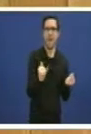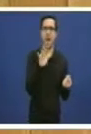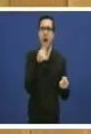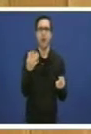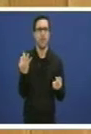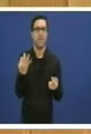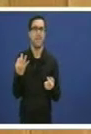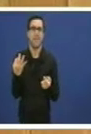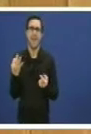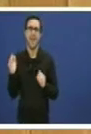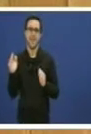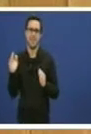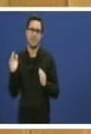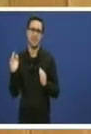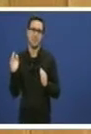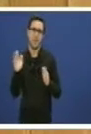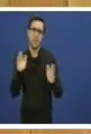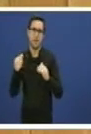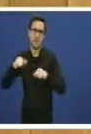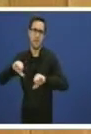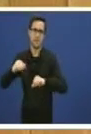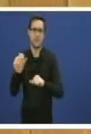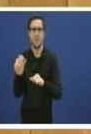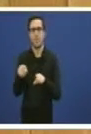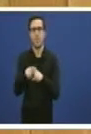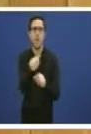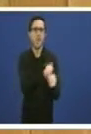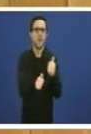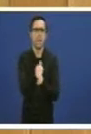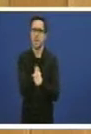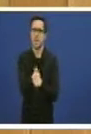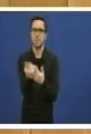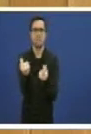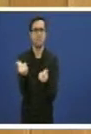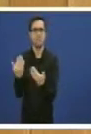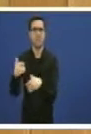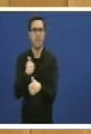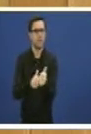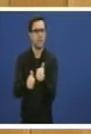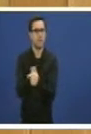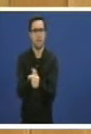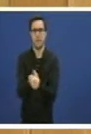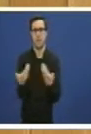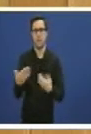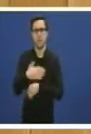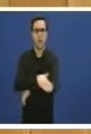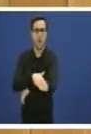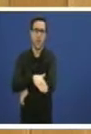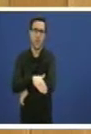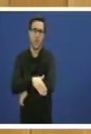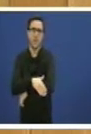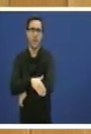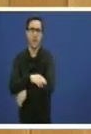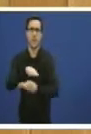máis que nunca establecer prioridades Pero neste contexto o goberno galego está a ampliar os servicios e